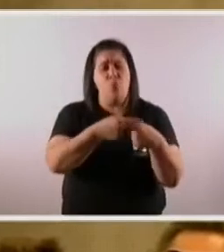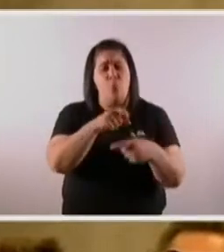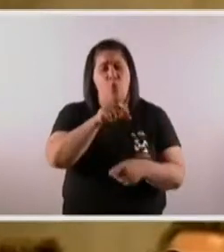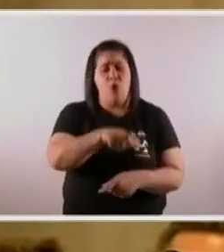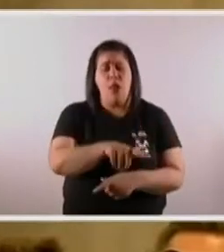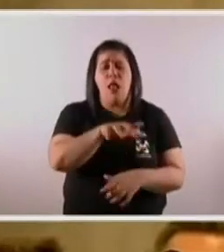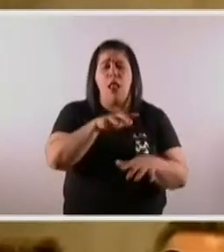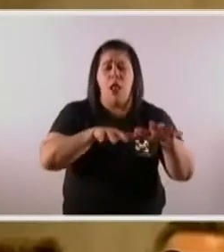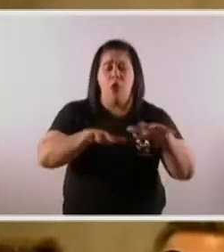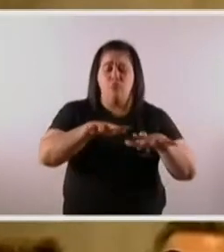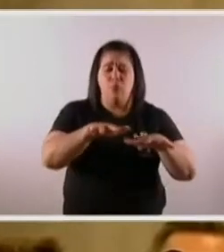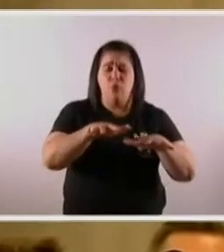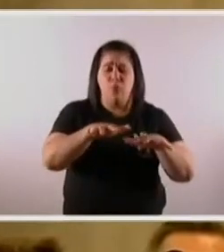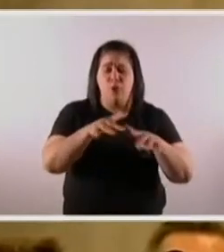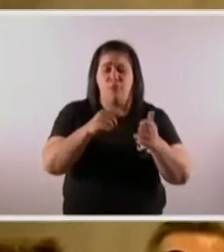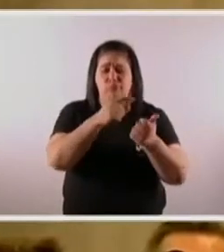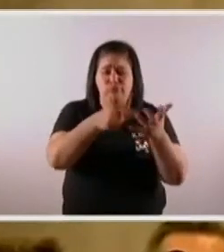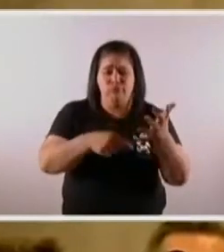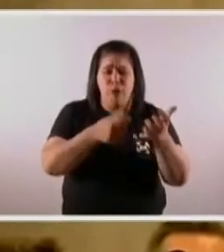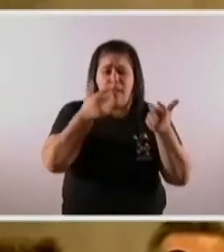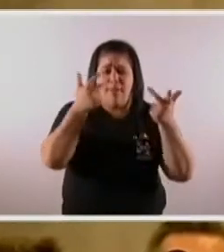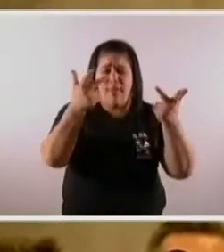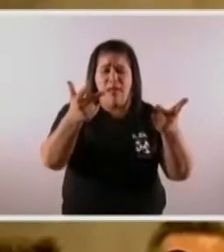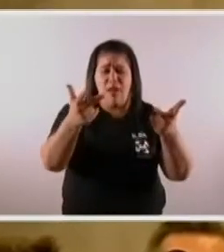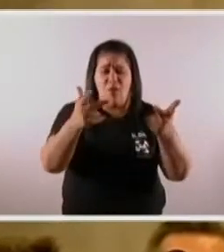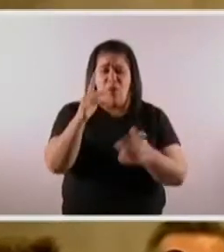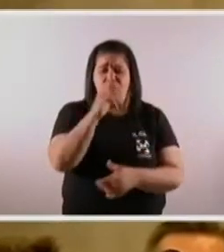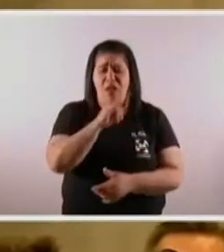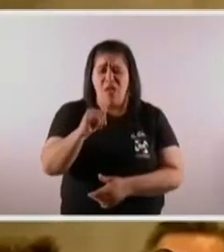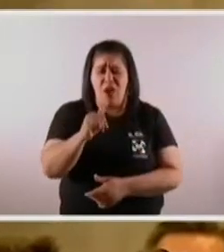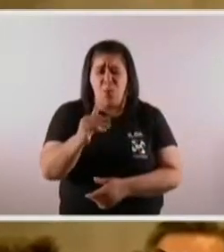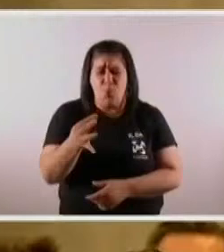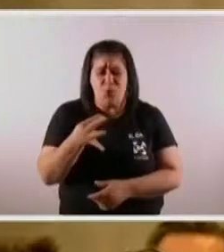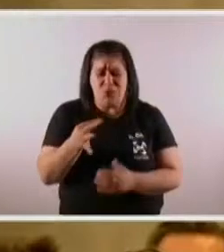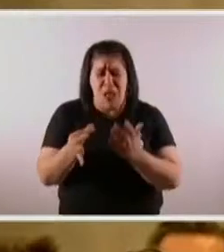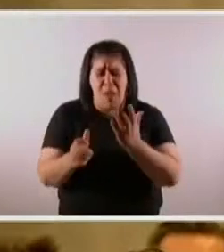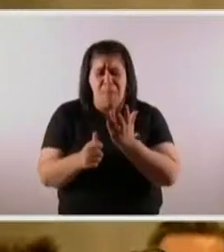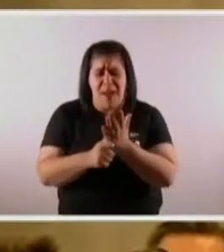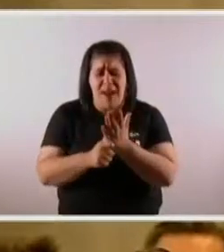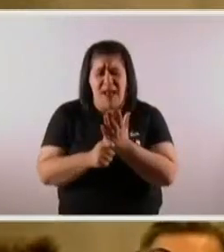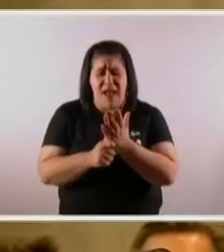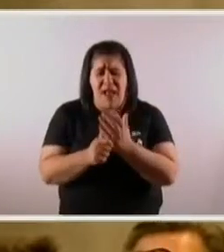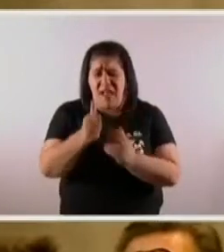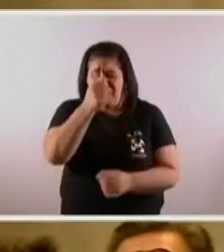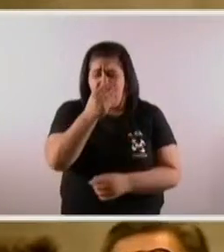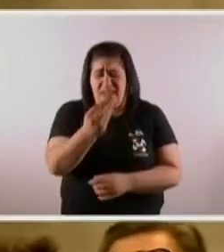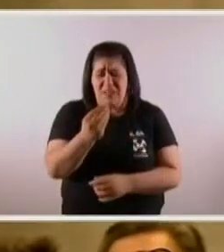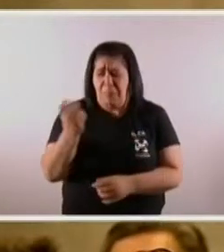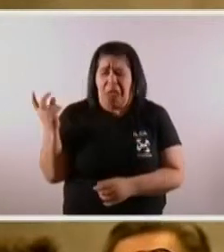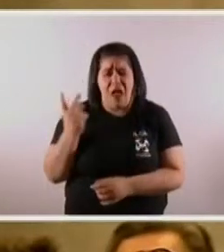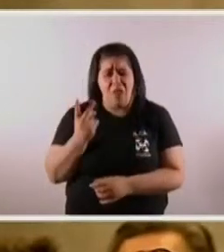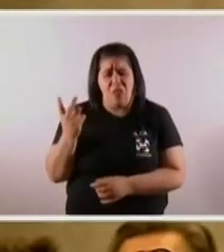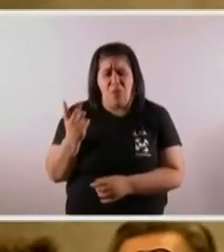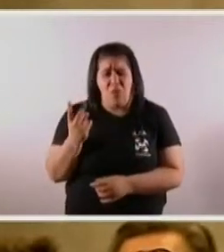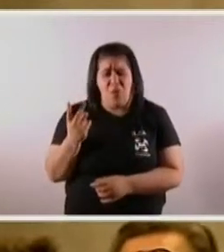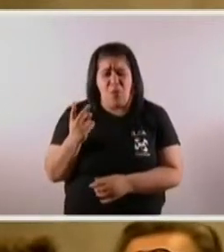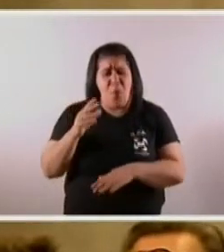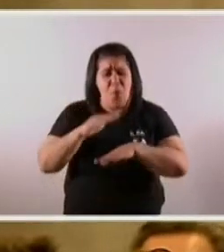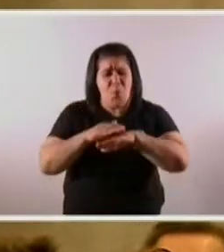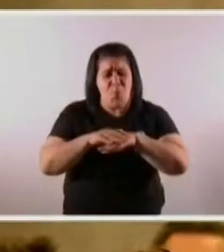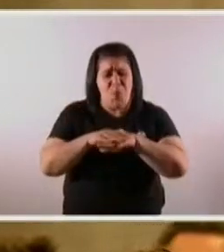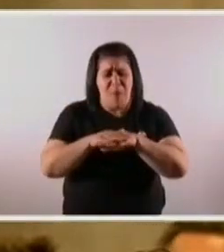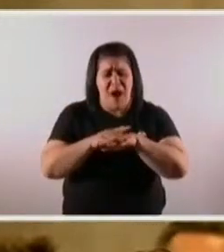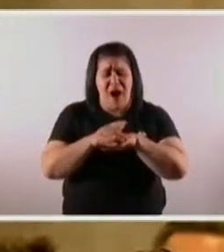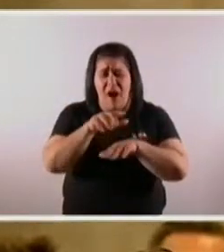serie de hechos de los cuales describí varios, una denuncia penal. Nos metieron el fin de semana a Diego y a mí por lo que sucedió en la calle. Digo,